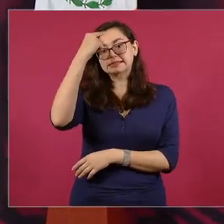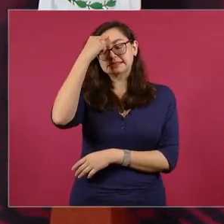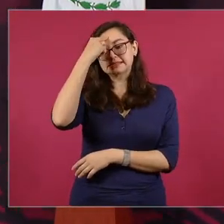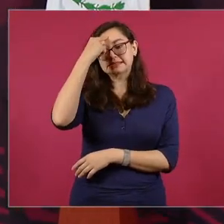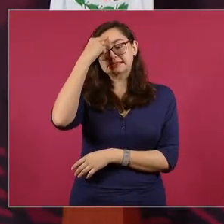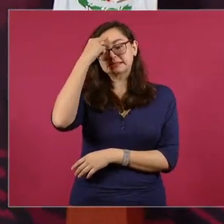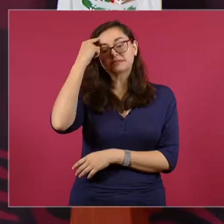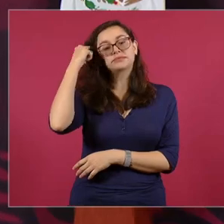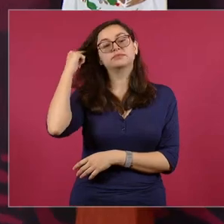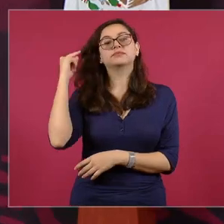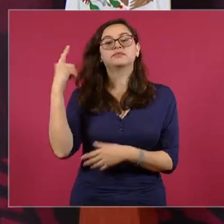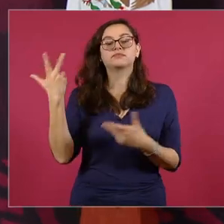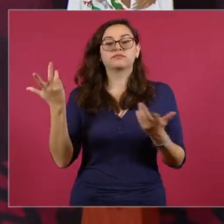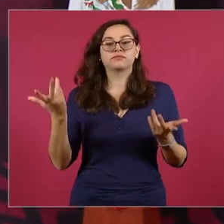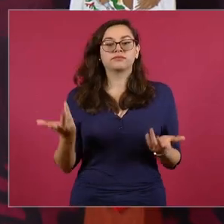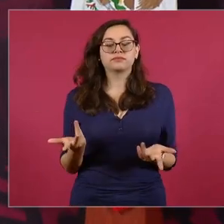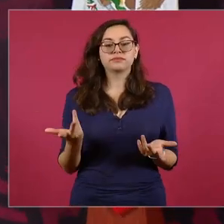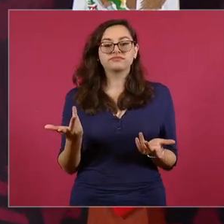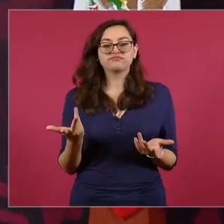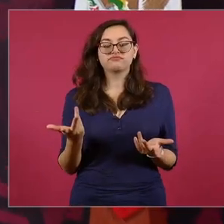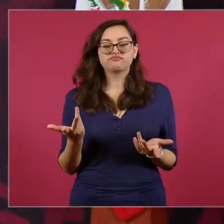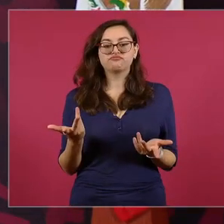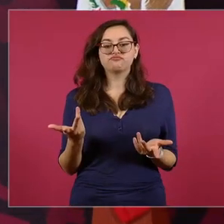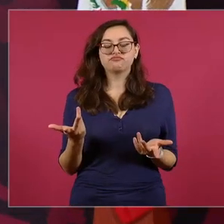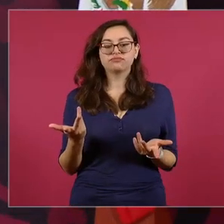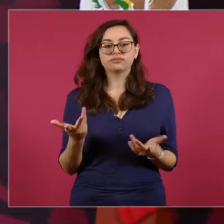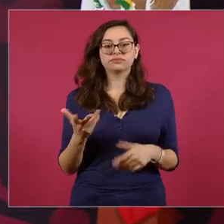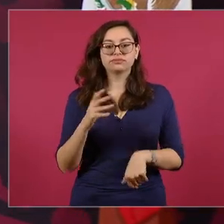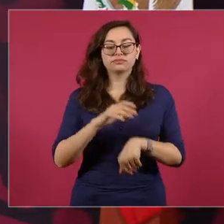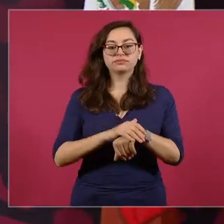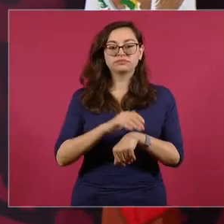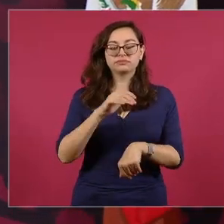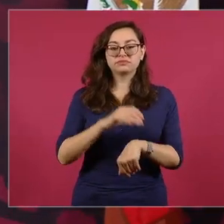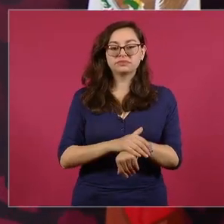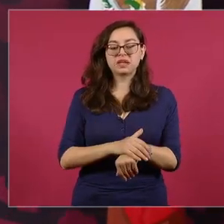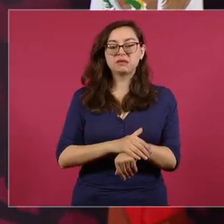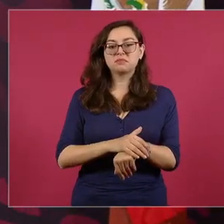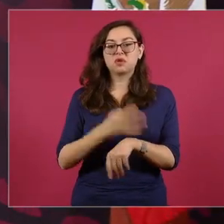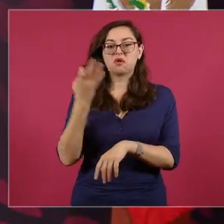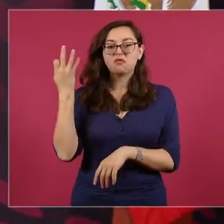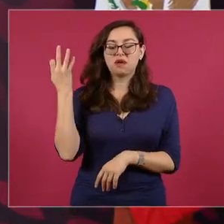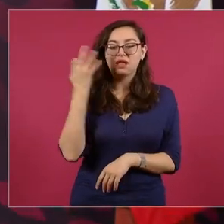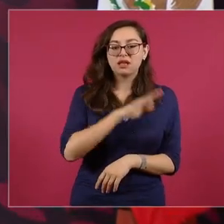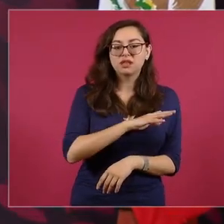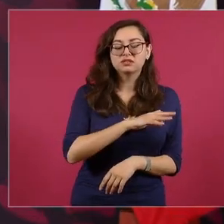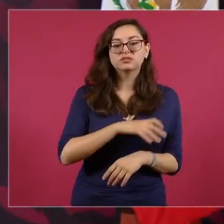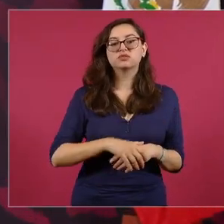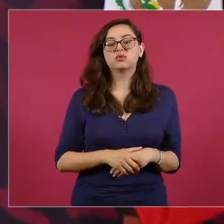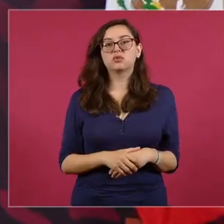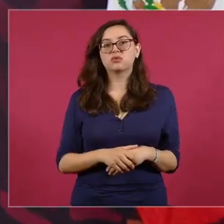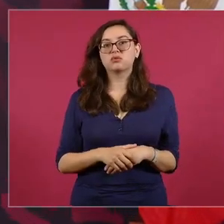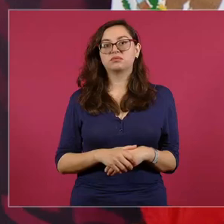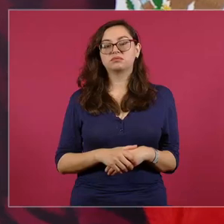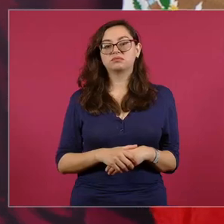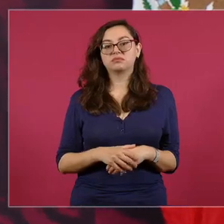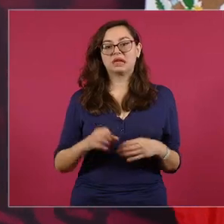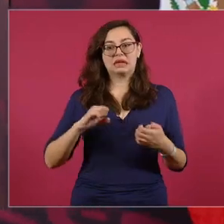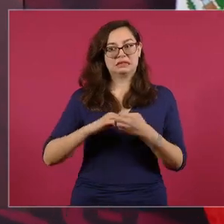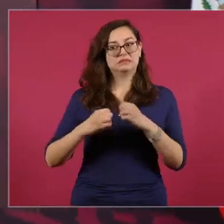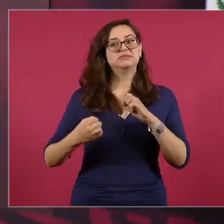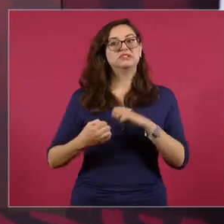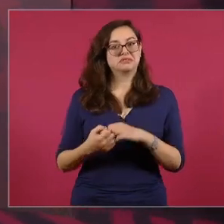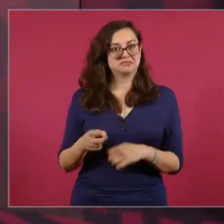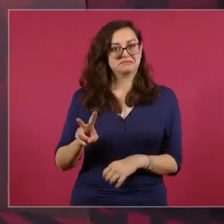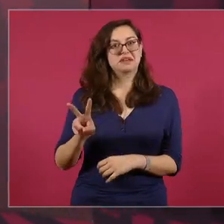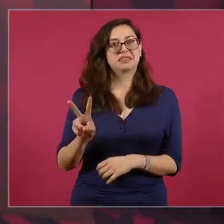Los amigos son de mentira, los enemigos de verdad. entonces se pelean